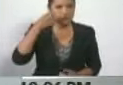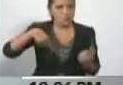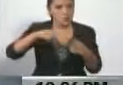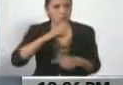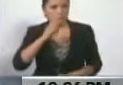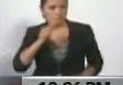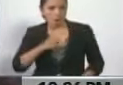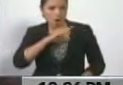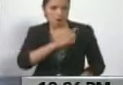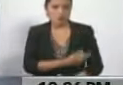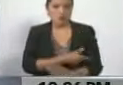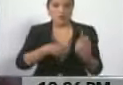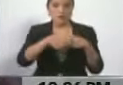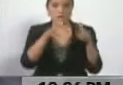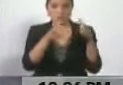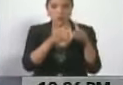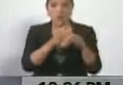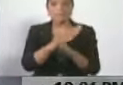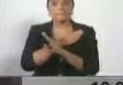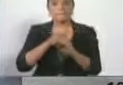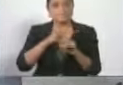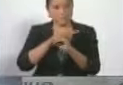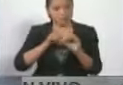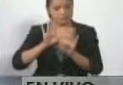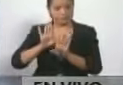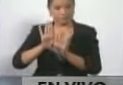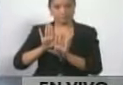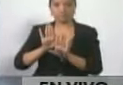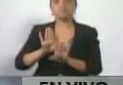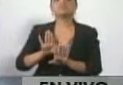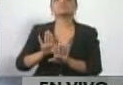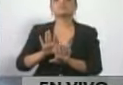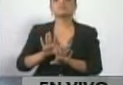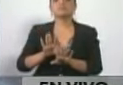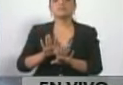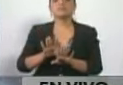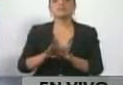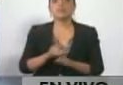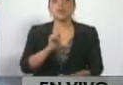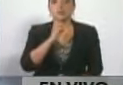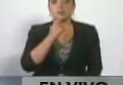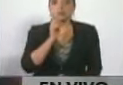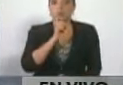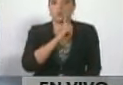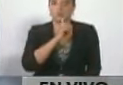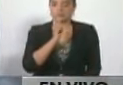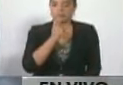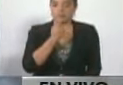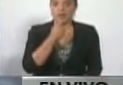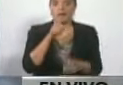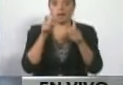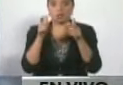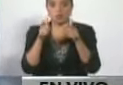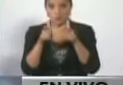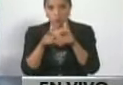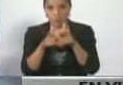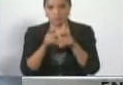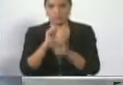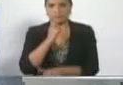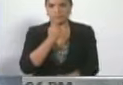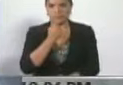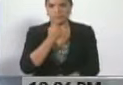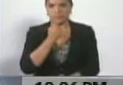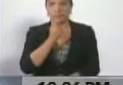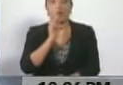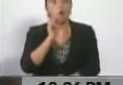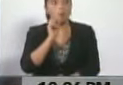Sí, pero fíjense la cosa, entonces ellos dicen que mantengamos en reserva los nombres y las reuniones las mantenemos en reserva porque somos, como usted